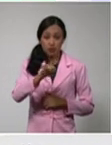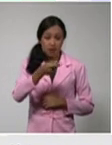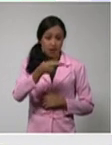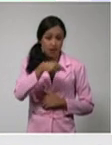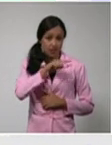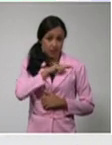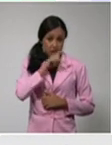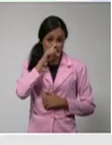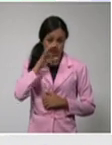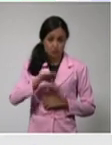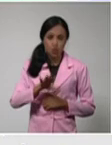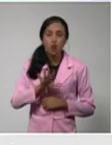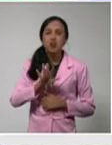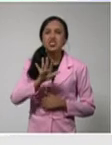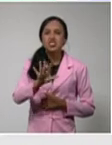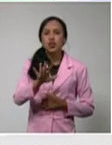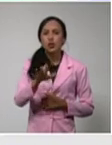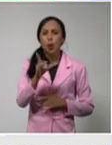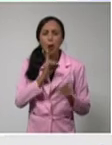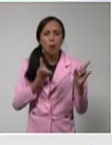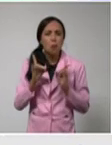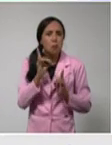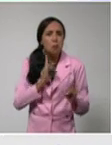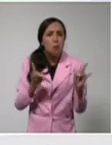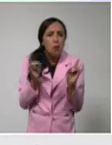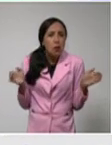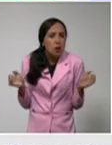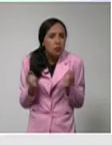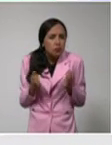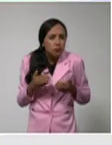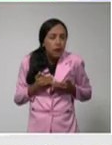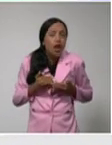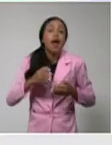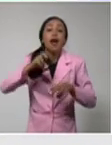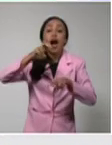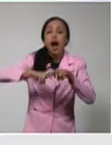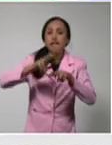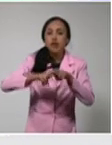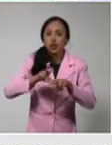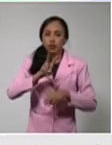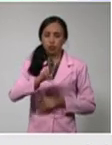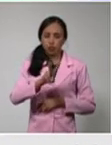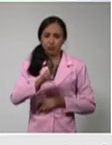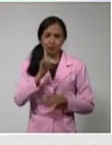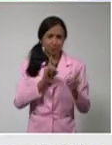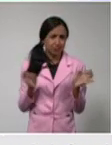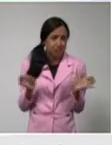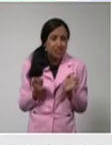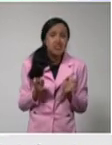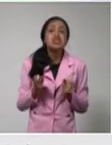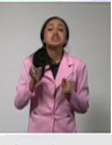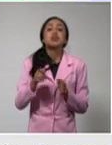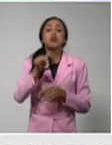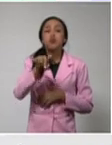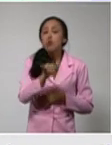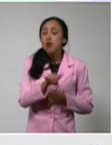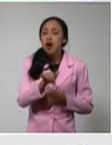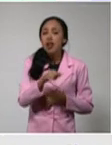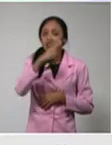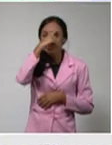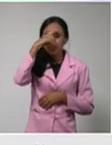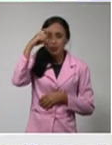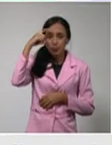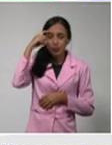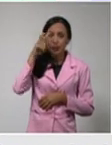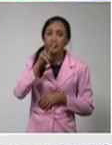5 son lactantes. De La Habana 2, de Santiespíritu, Villaclara y Holguín, uno de cada